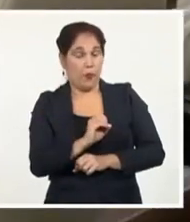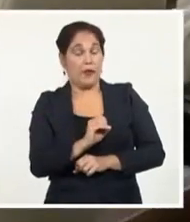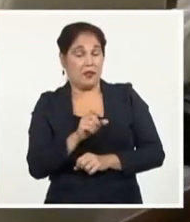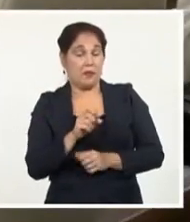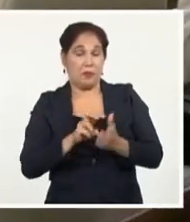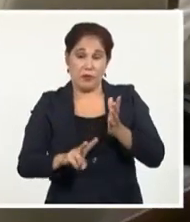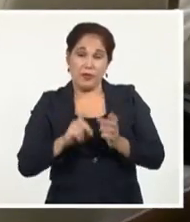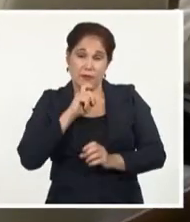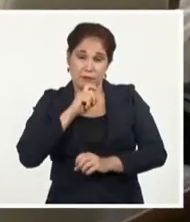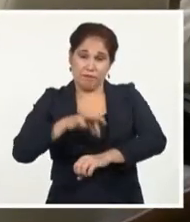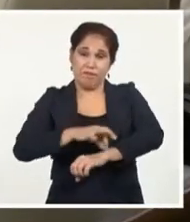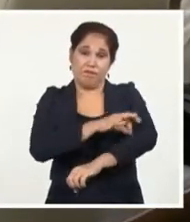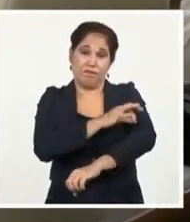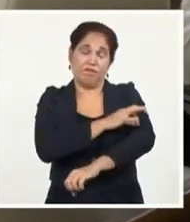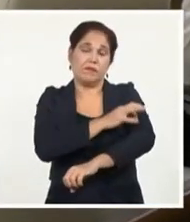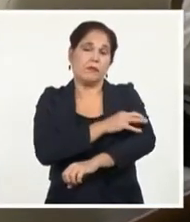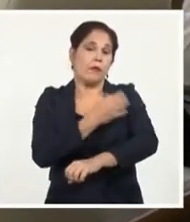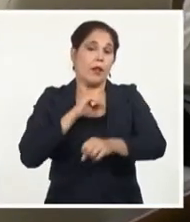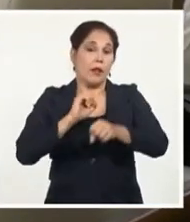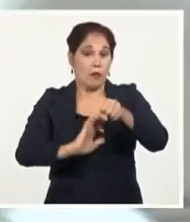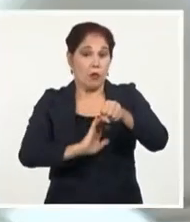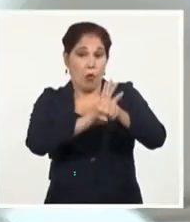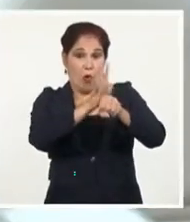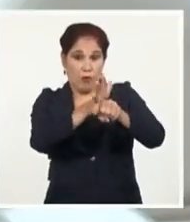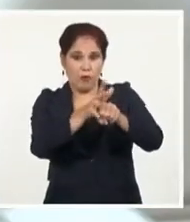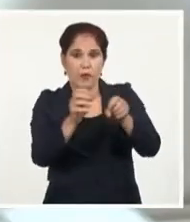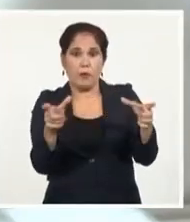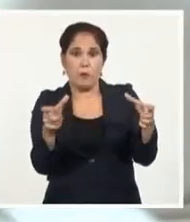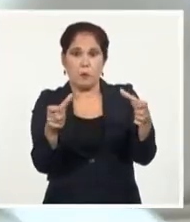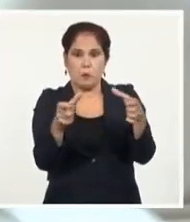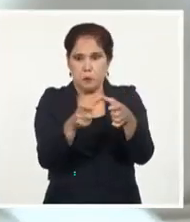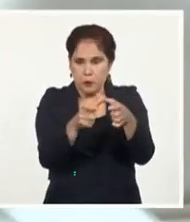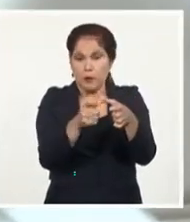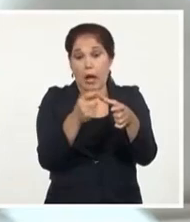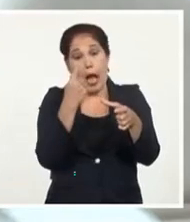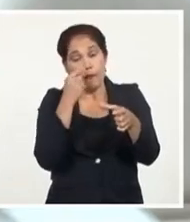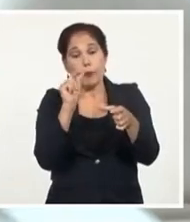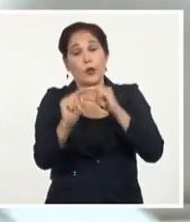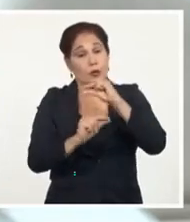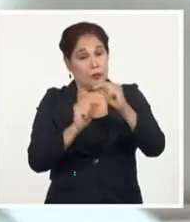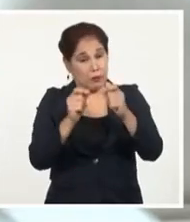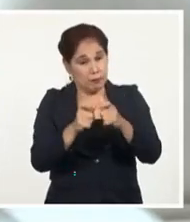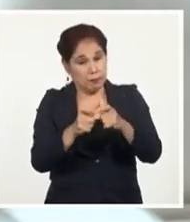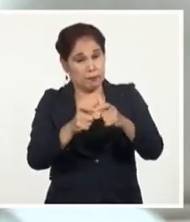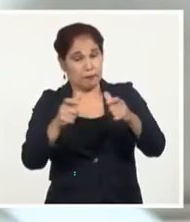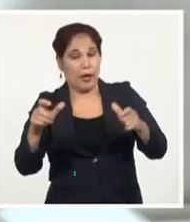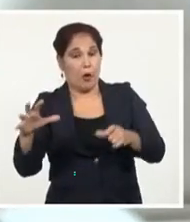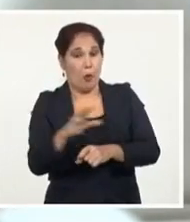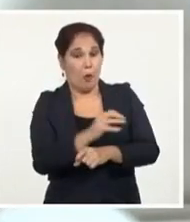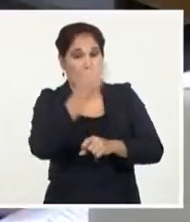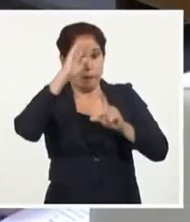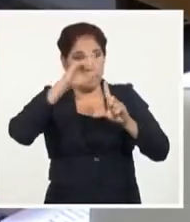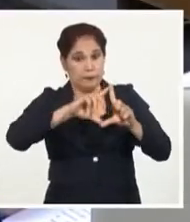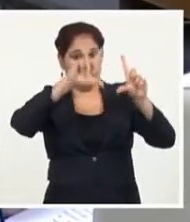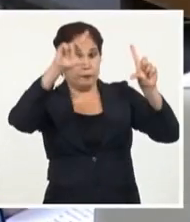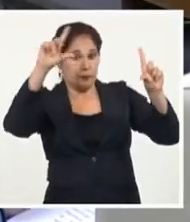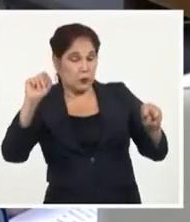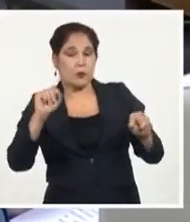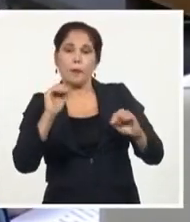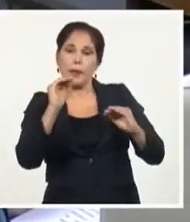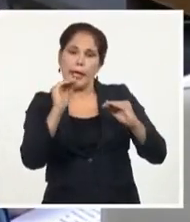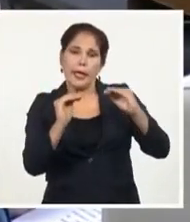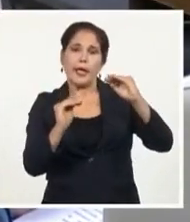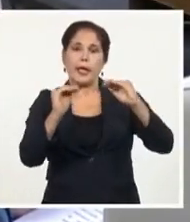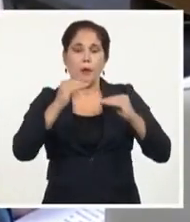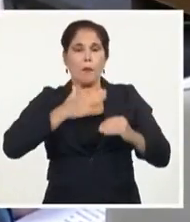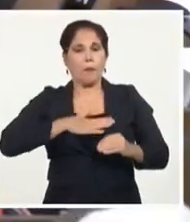del país analizó el comportamiento de la COVID-19, virus que también tiende al incremento de su incidencia en todas las provincias, pero con los niveles de